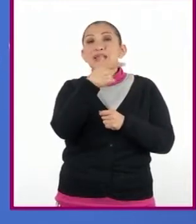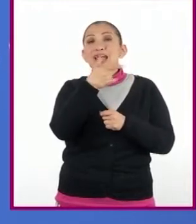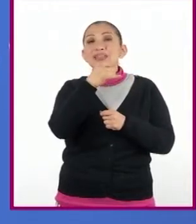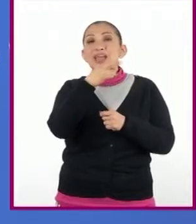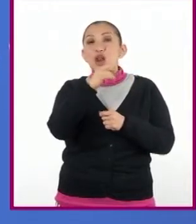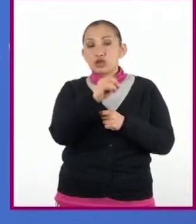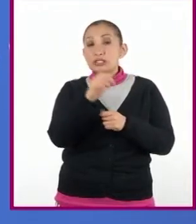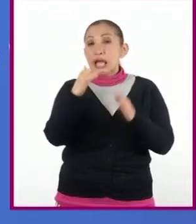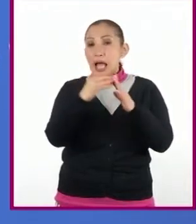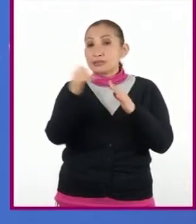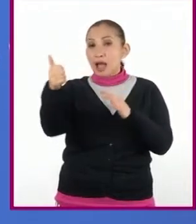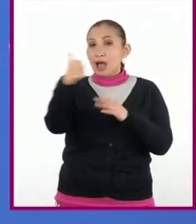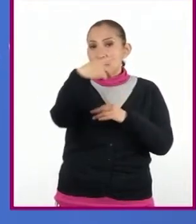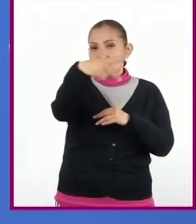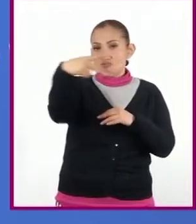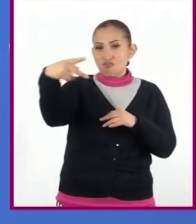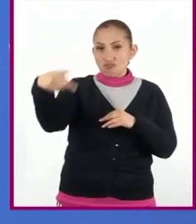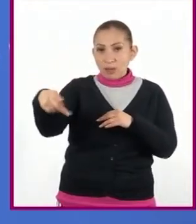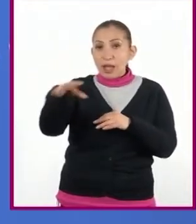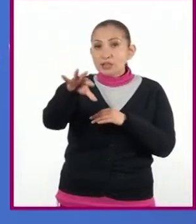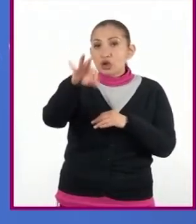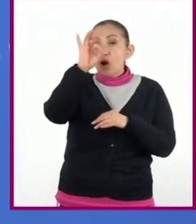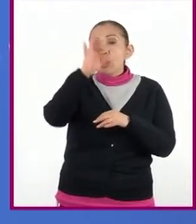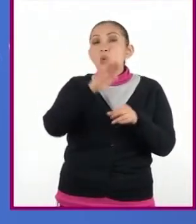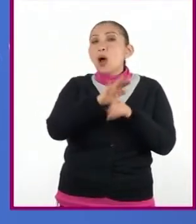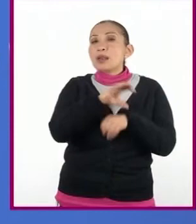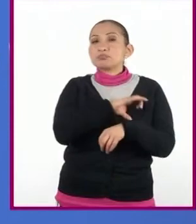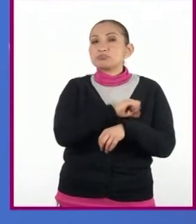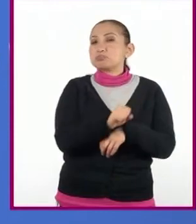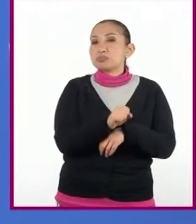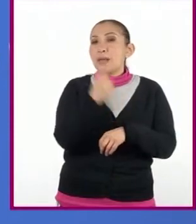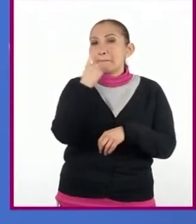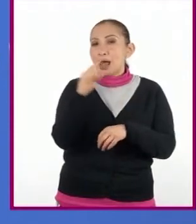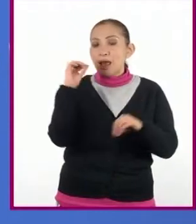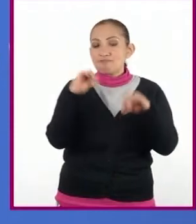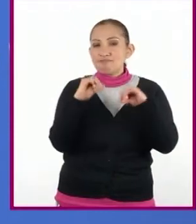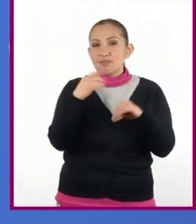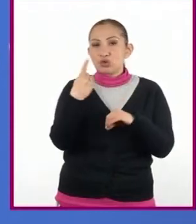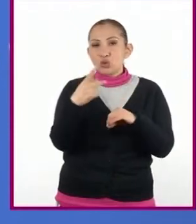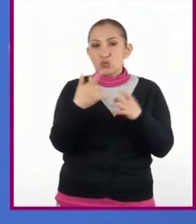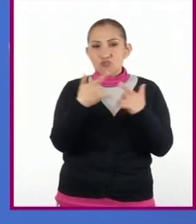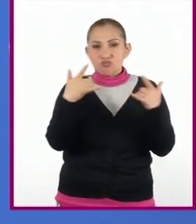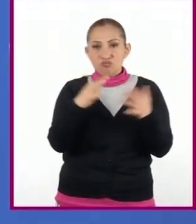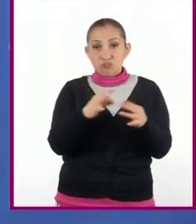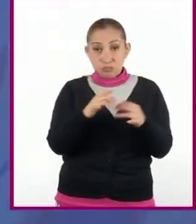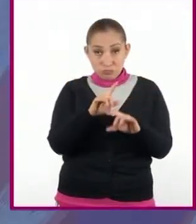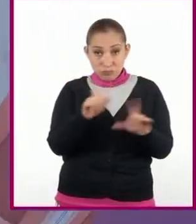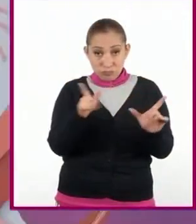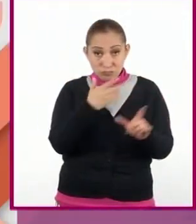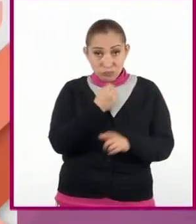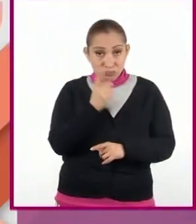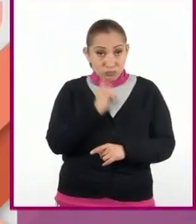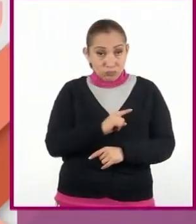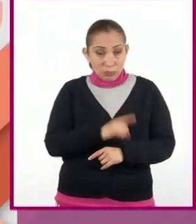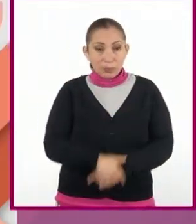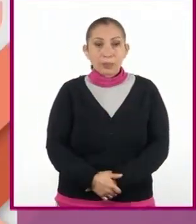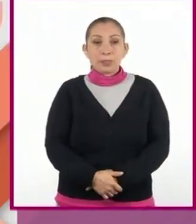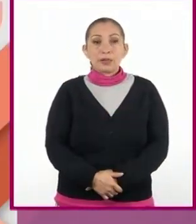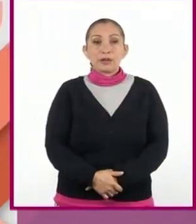Y en casa, cada uno de ustedes va a elegir el que prefiera para crear su propio cuento. ¿Listas y listos?